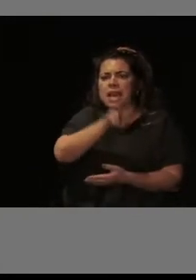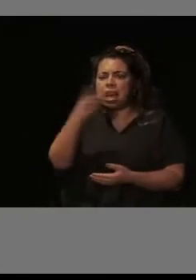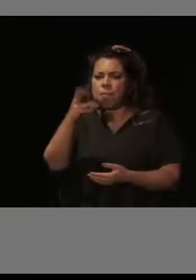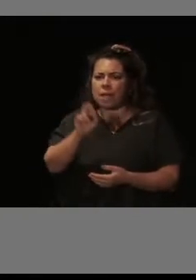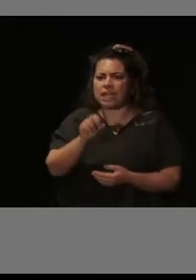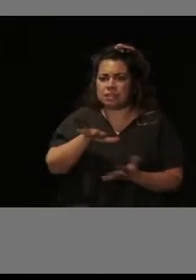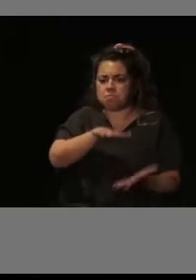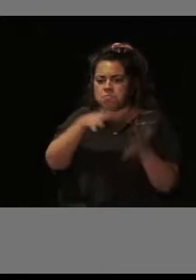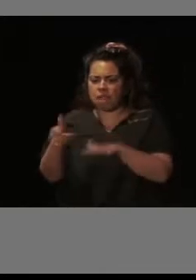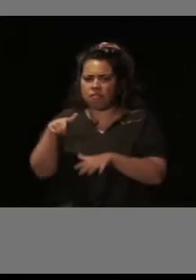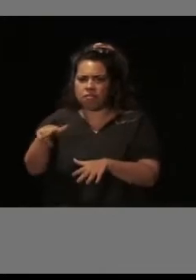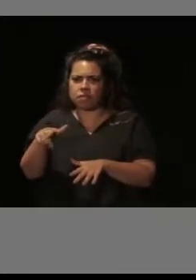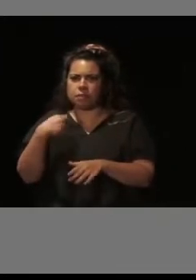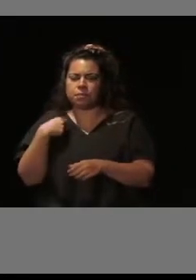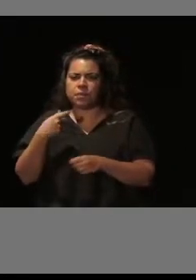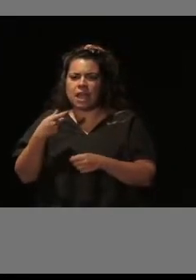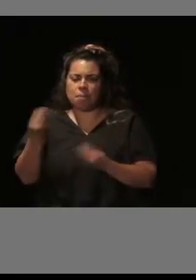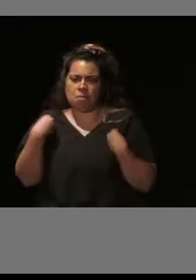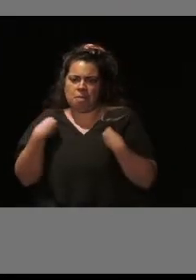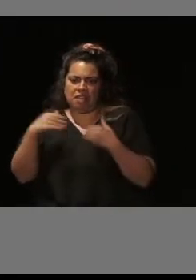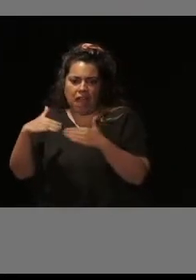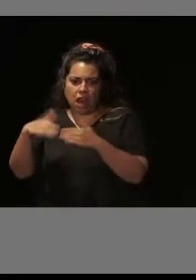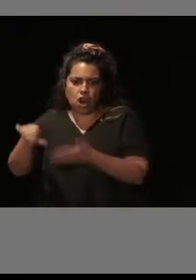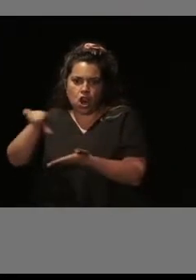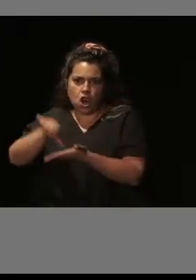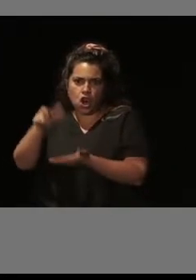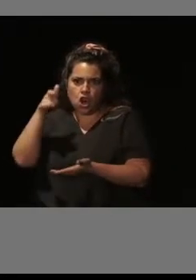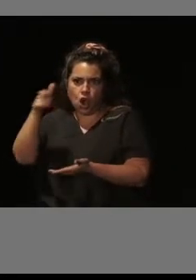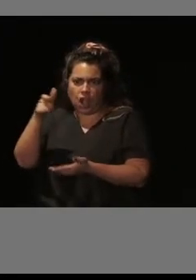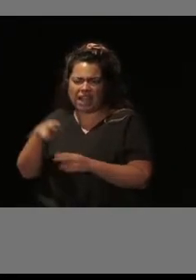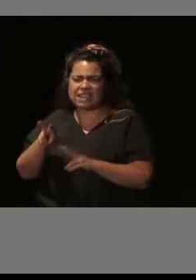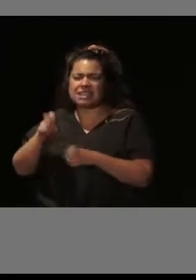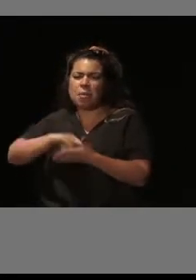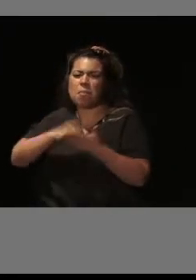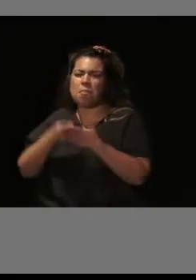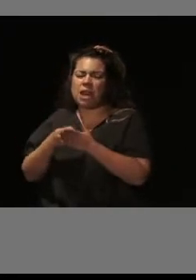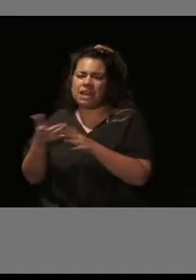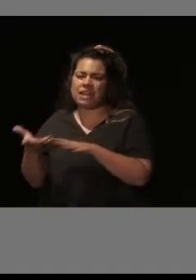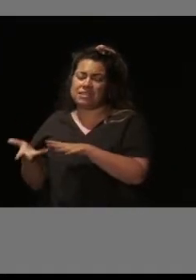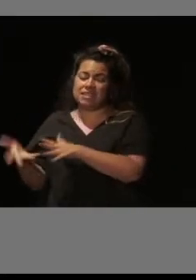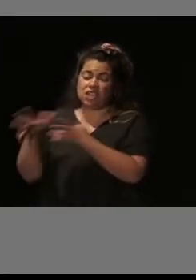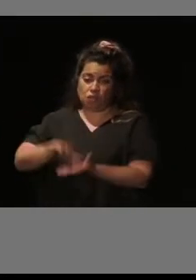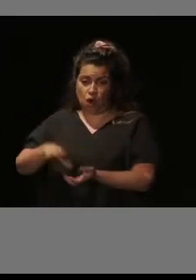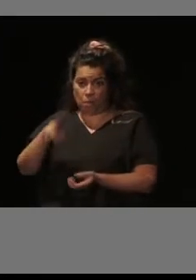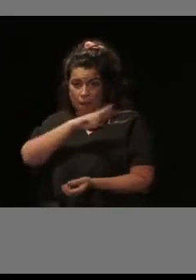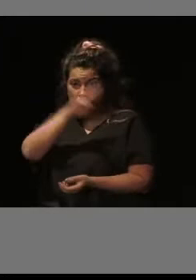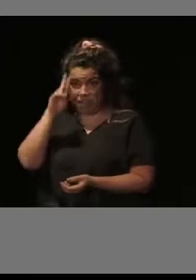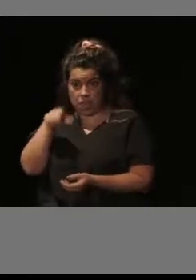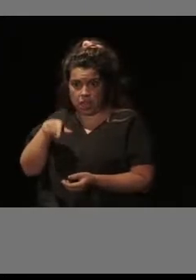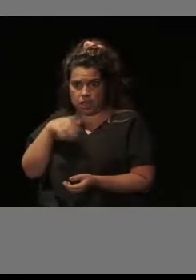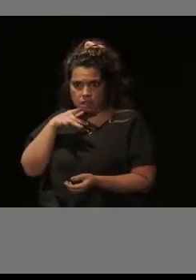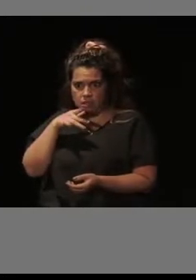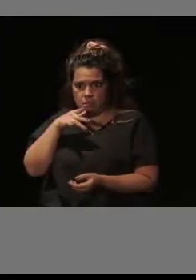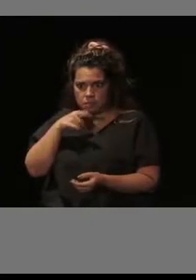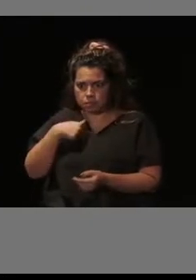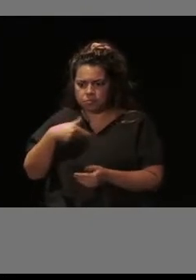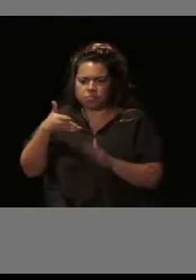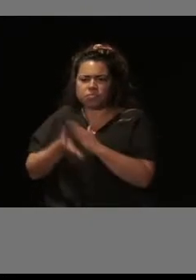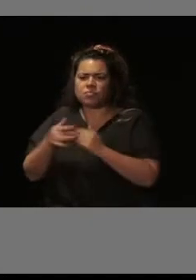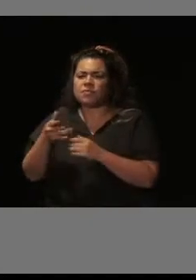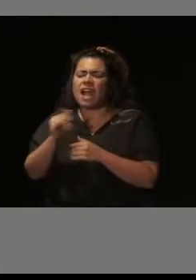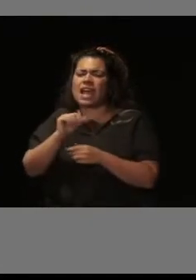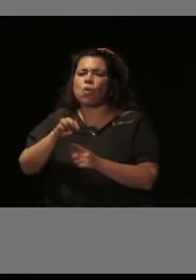estrategia local de vivienda y rehabilitación, que es el Plan Transforma Madrid, que se materializa, además, en un portal web,